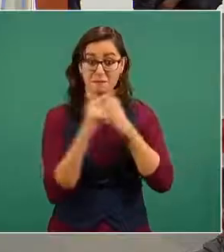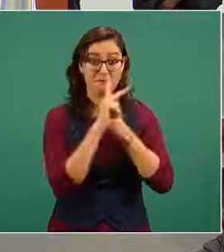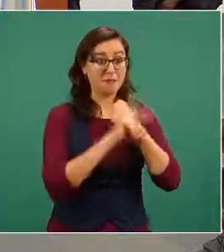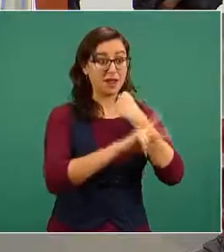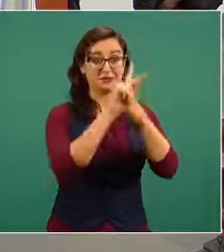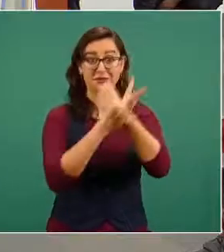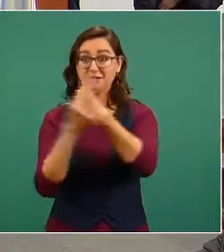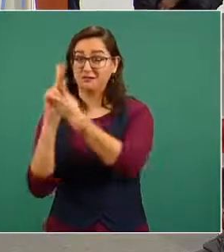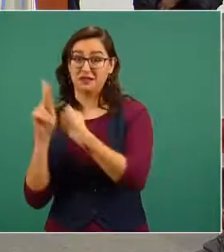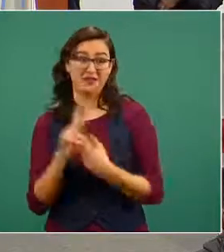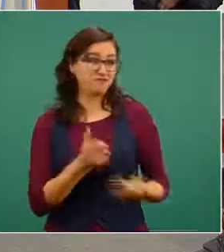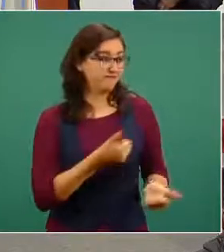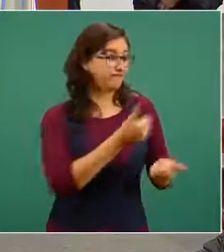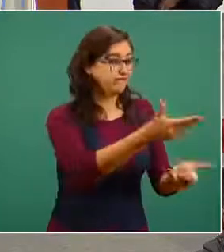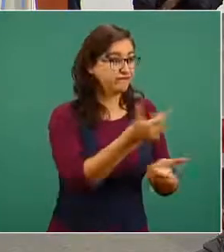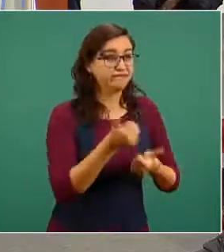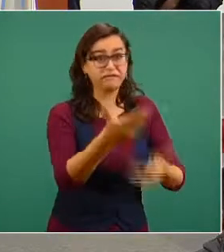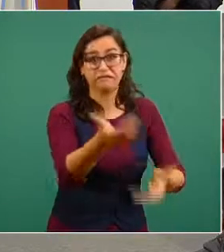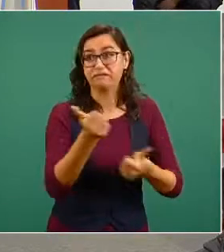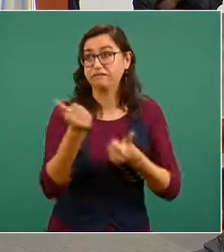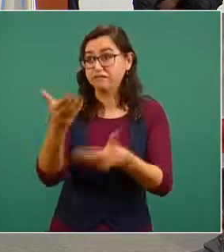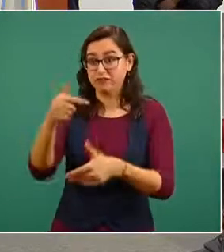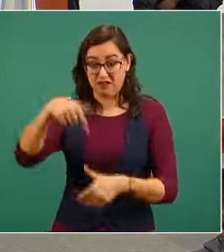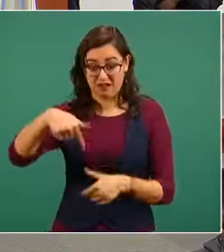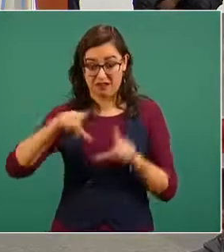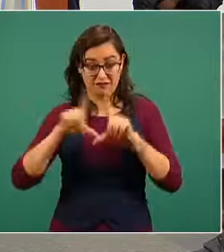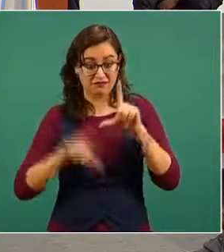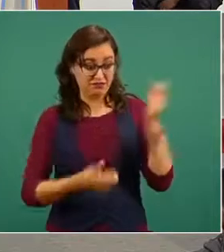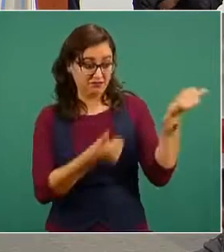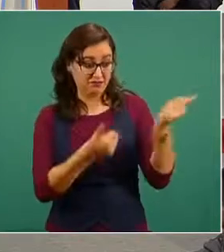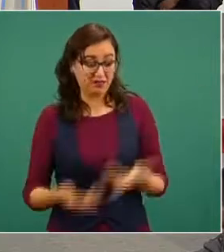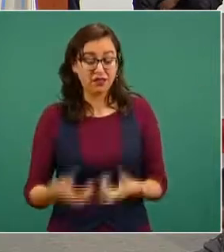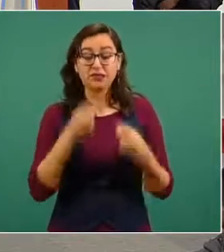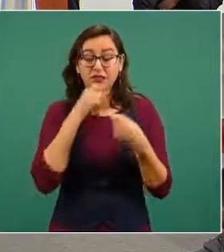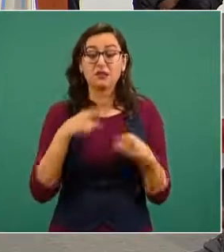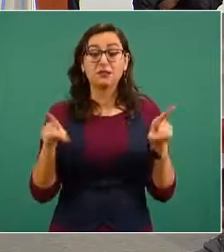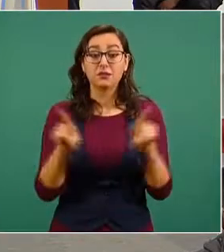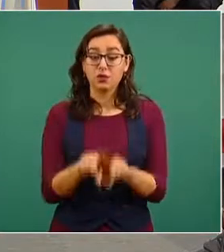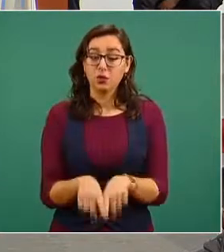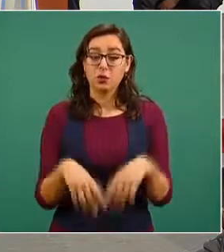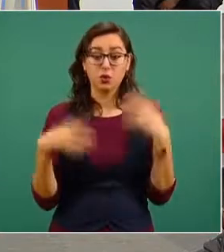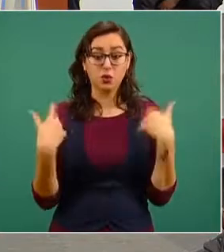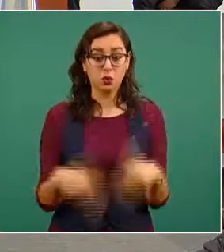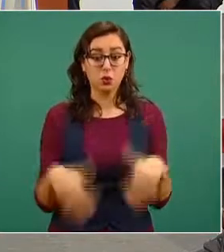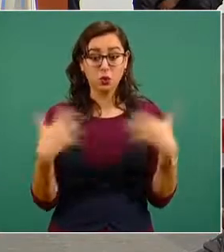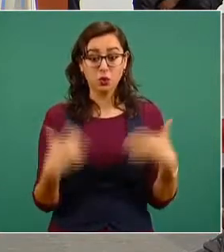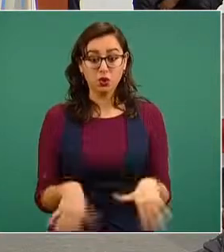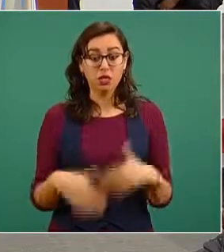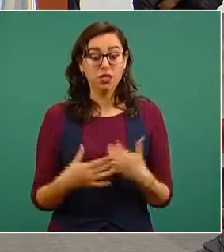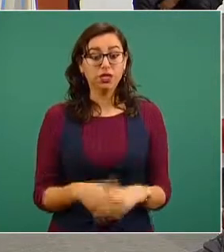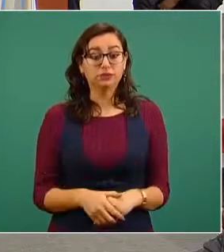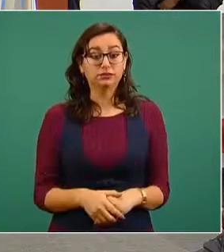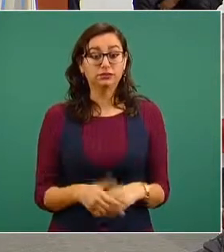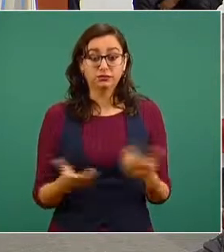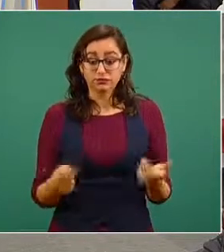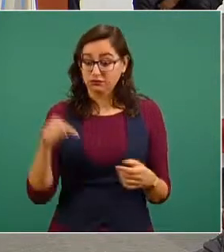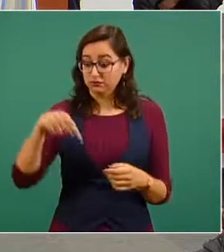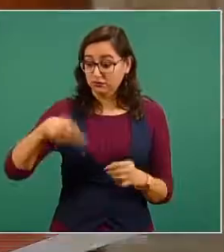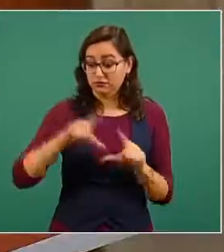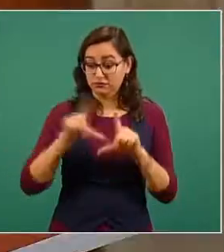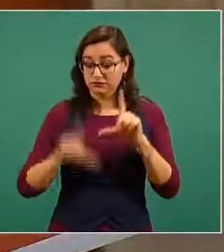farmacéutica esta vacuna que se está aplicando en nuestro país